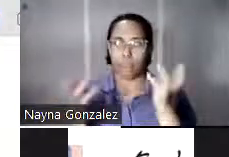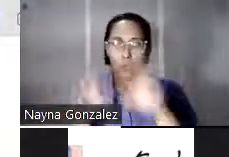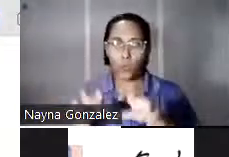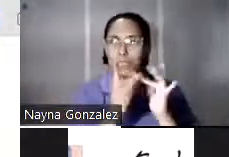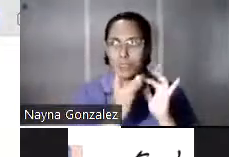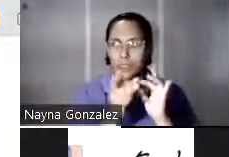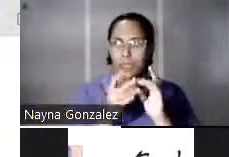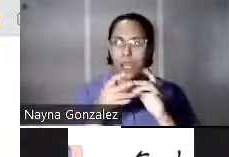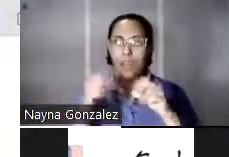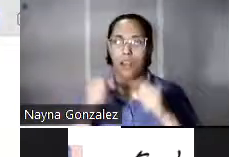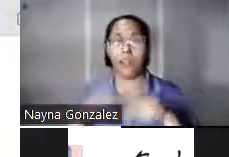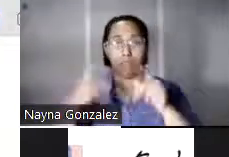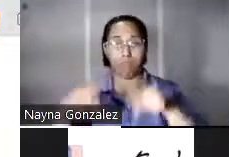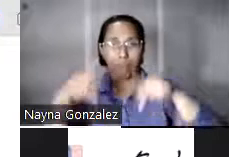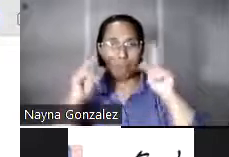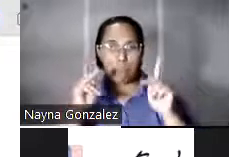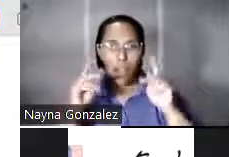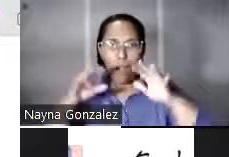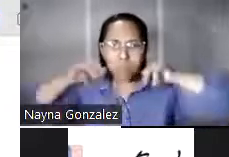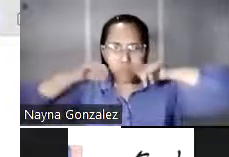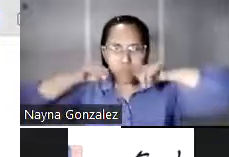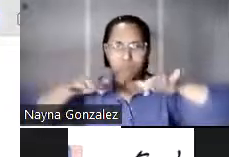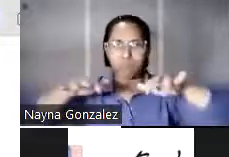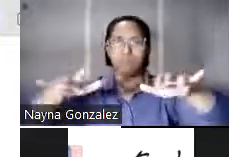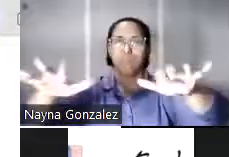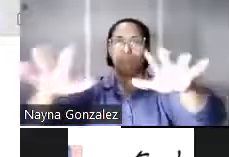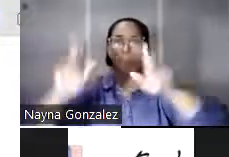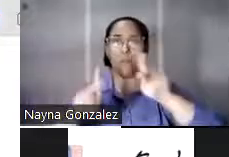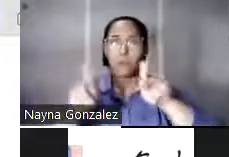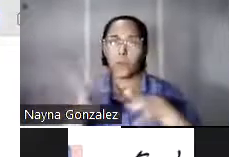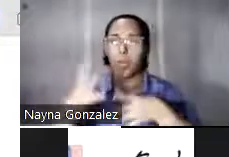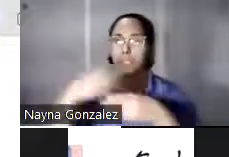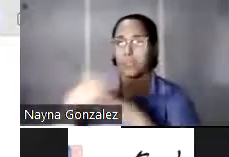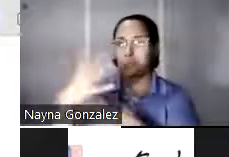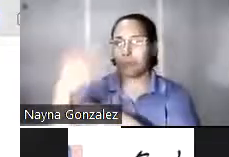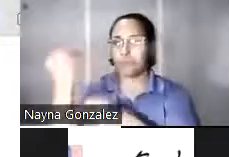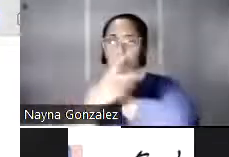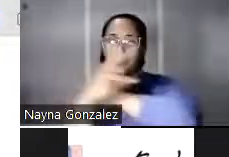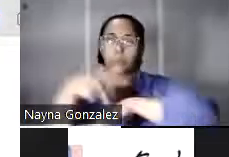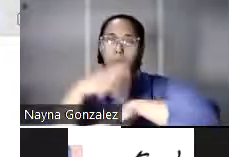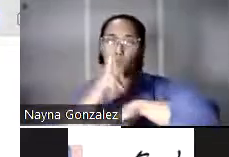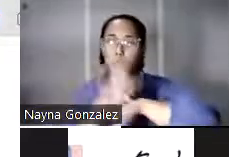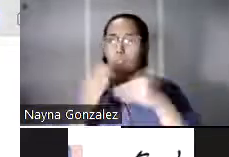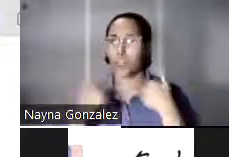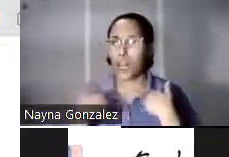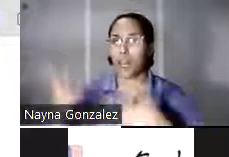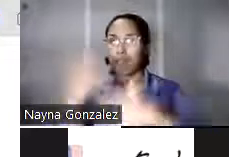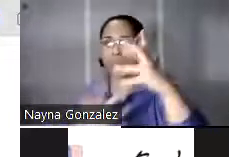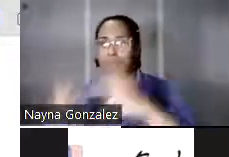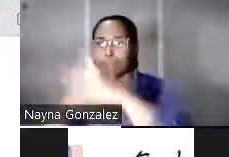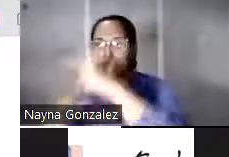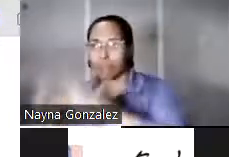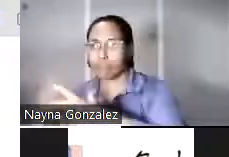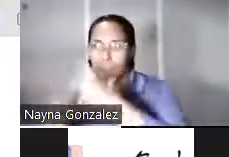le permitirá llegar a más personas dentro y fuera de Puerto Rico y tener más interacciones